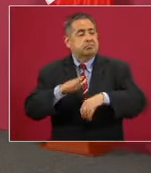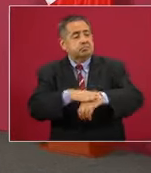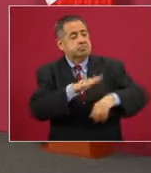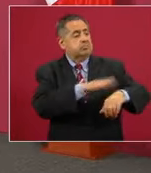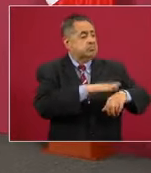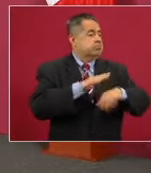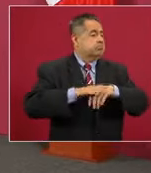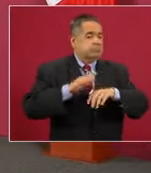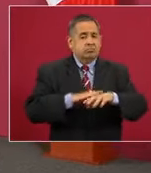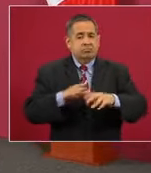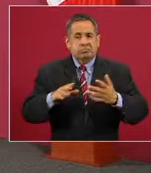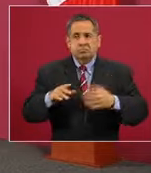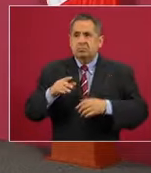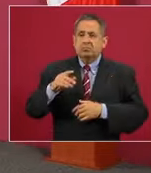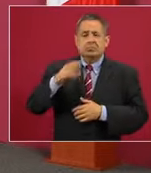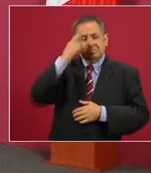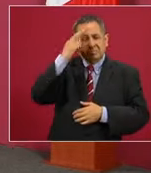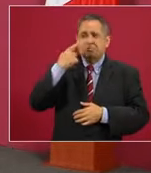humanos,